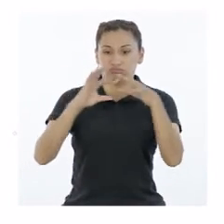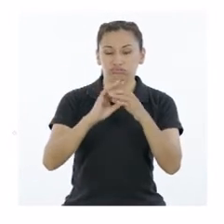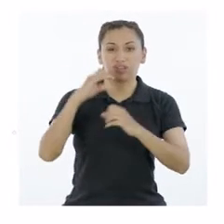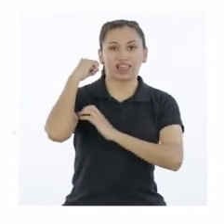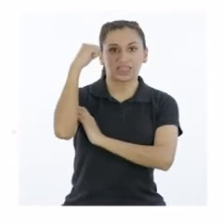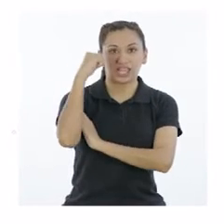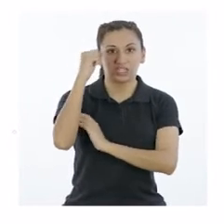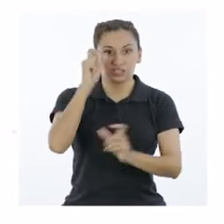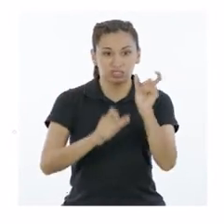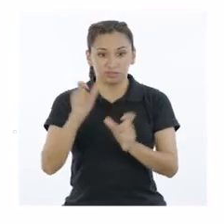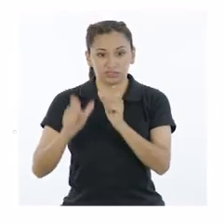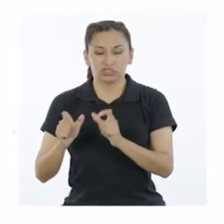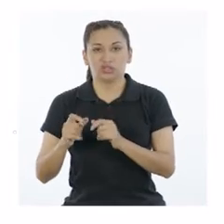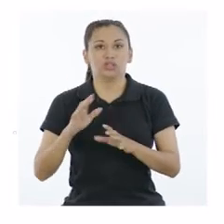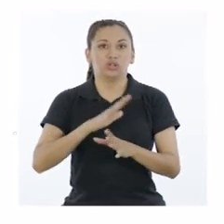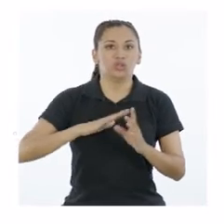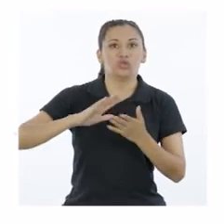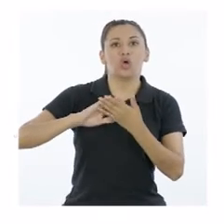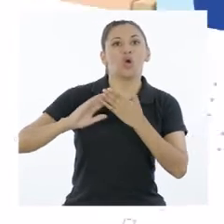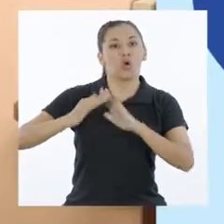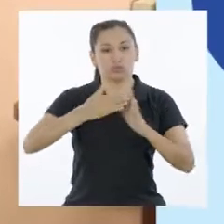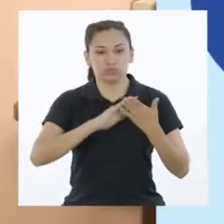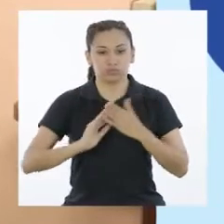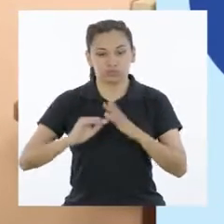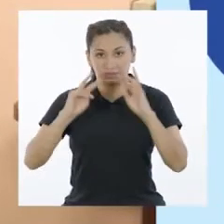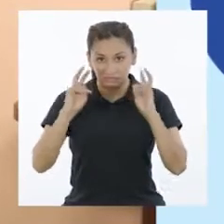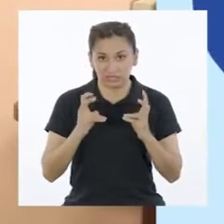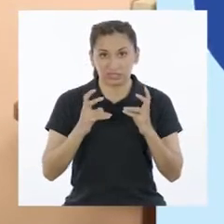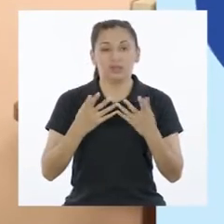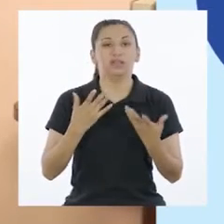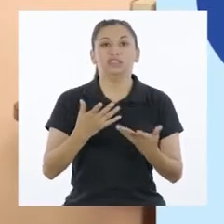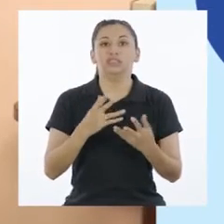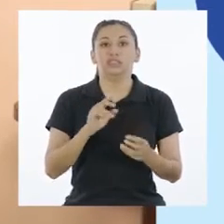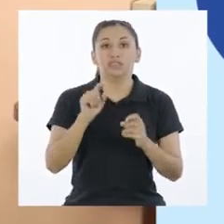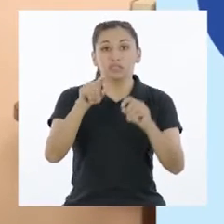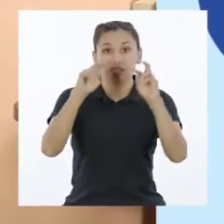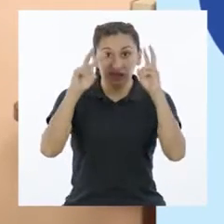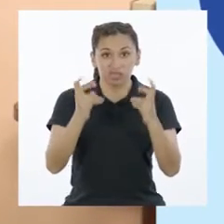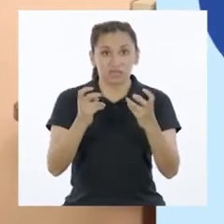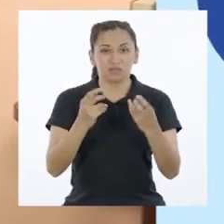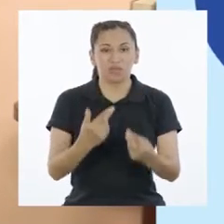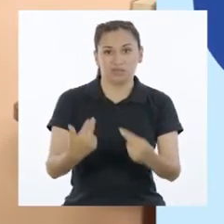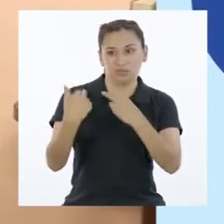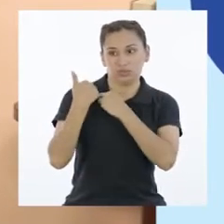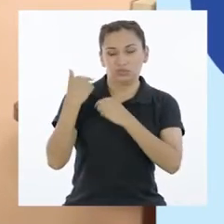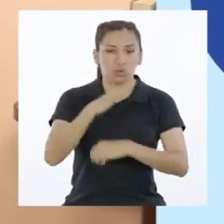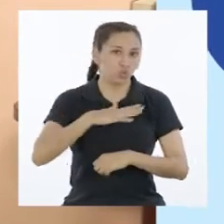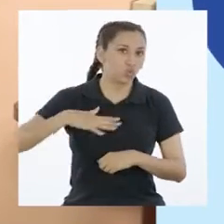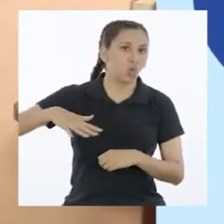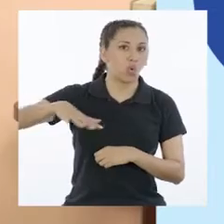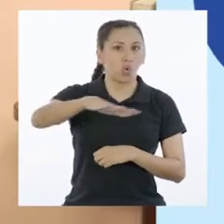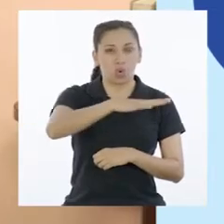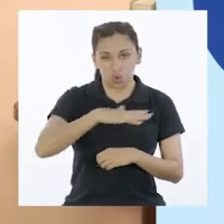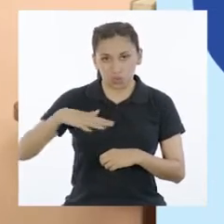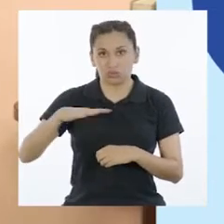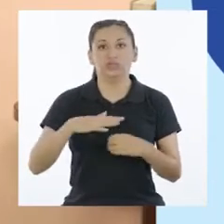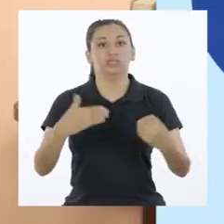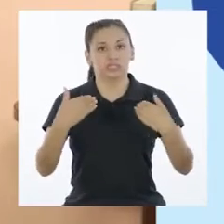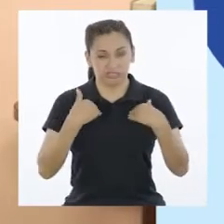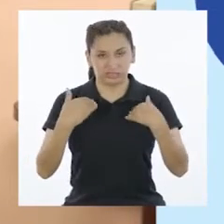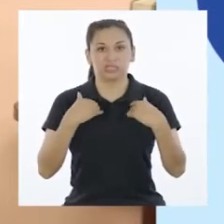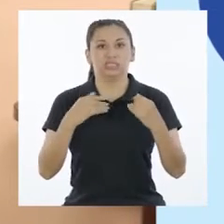de las personas y el bienestar colectivo. Los asuntos nos competen a todas y todos. Es decir,